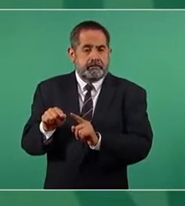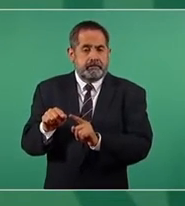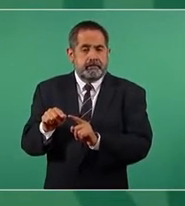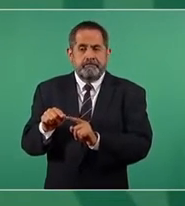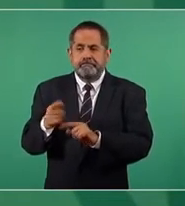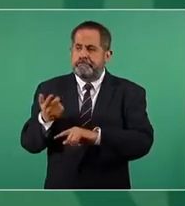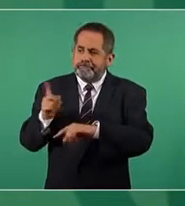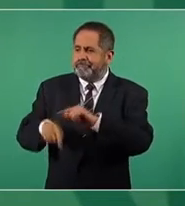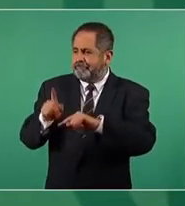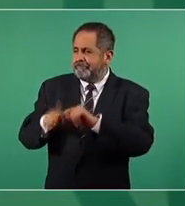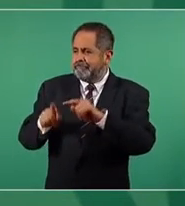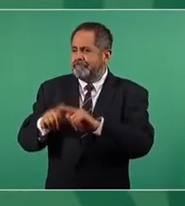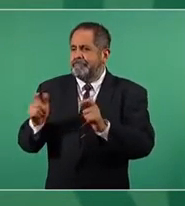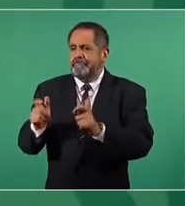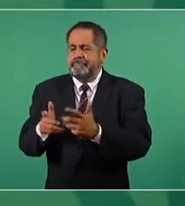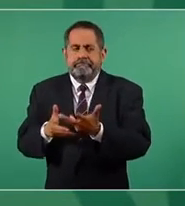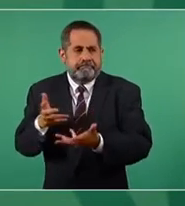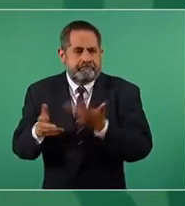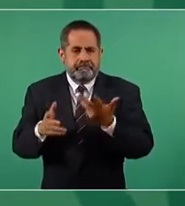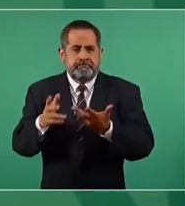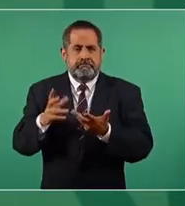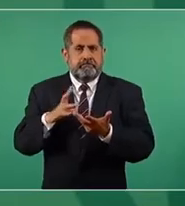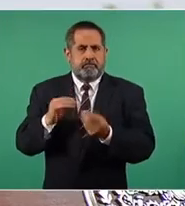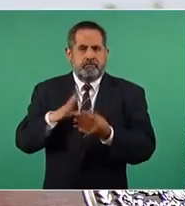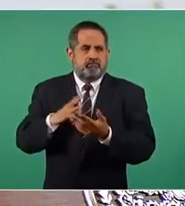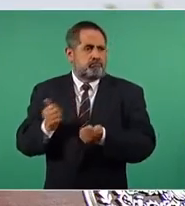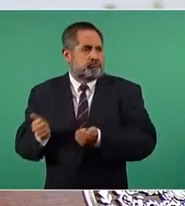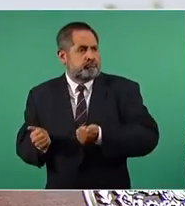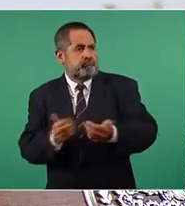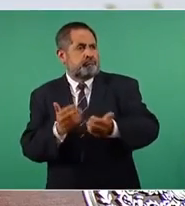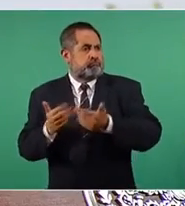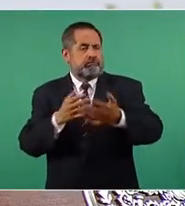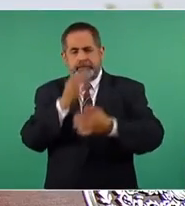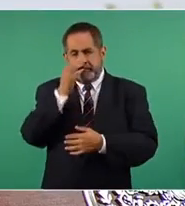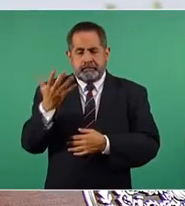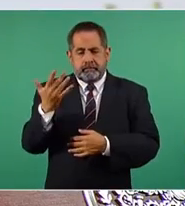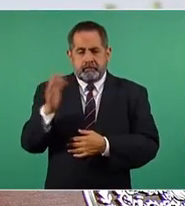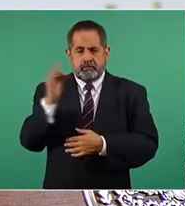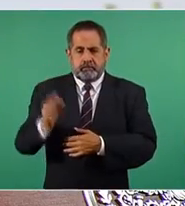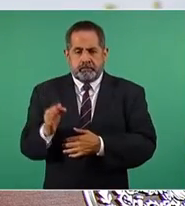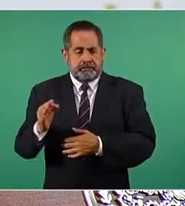para abastecer el 50 por ciento del mercado,